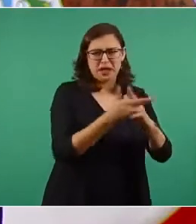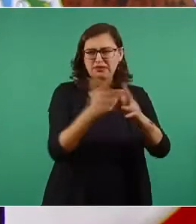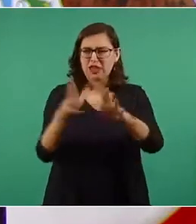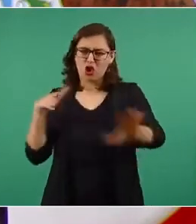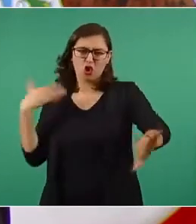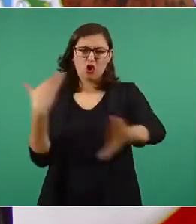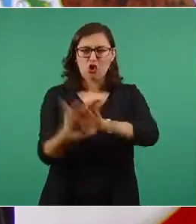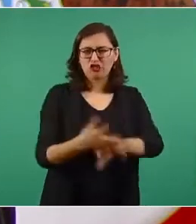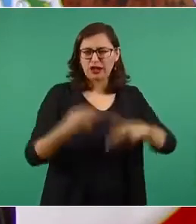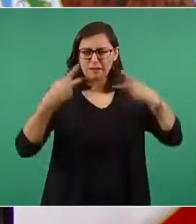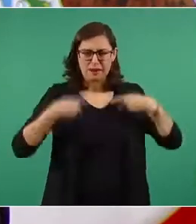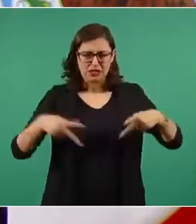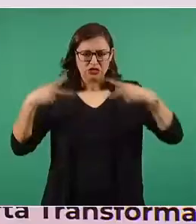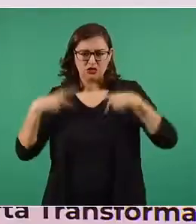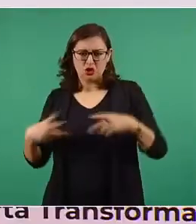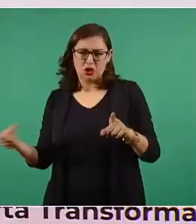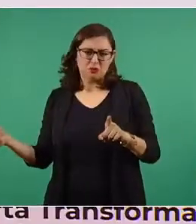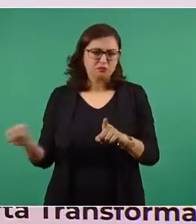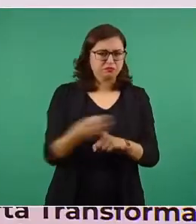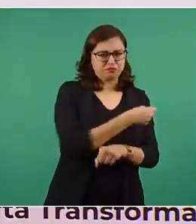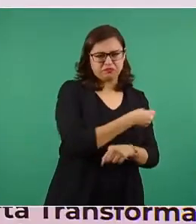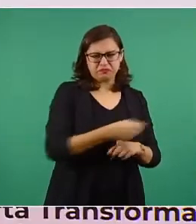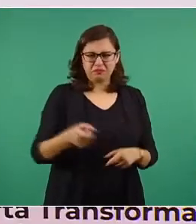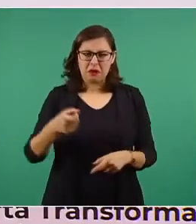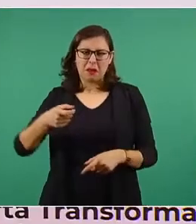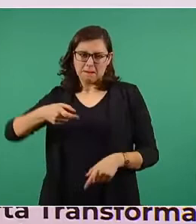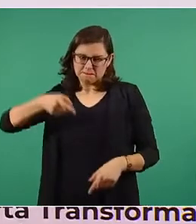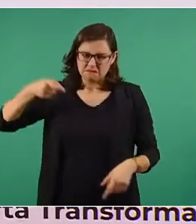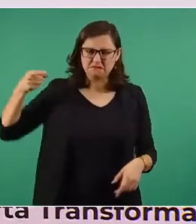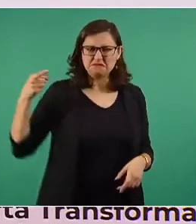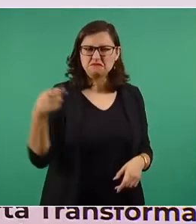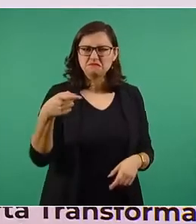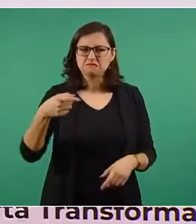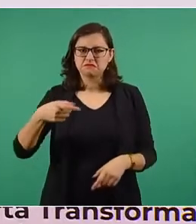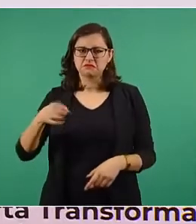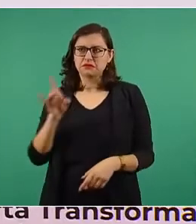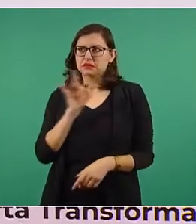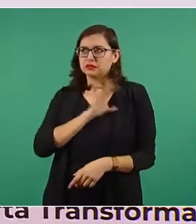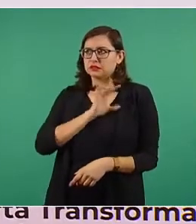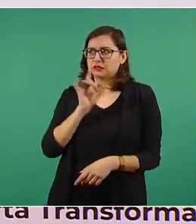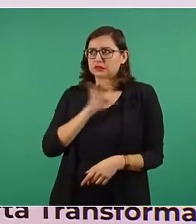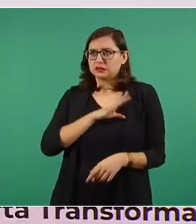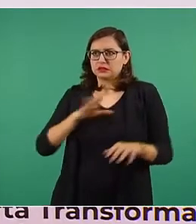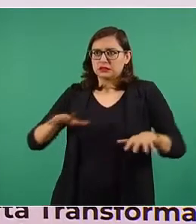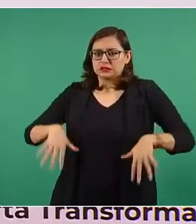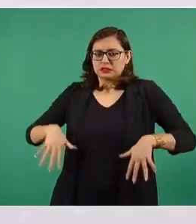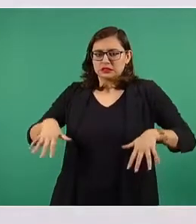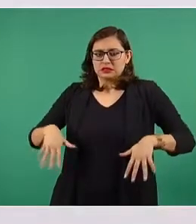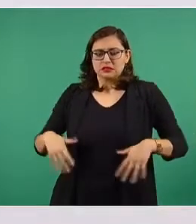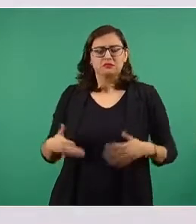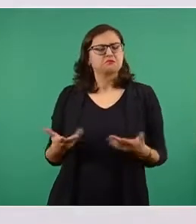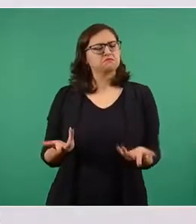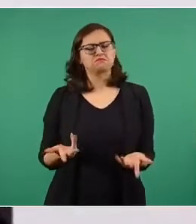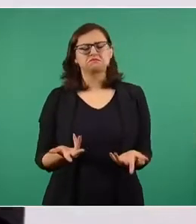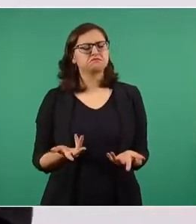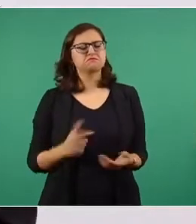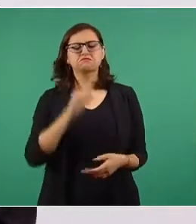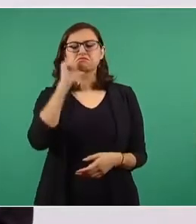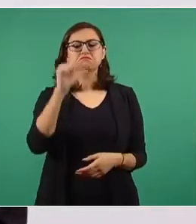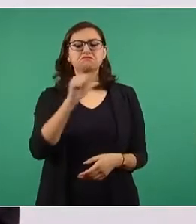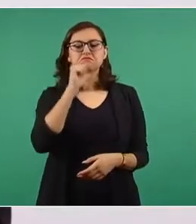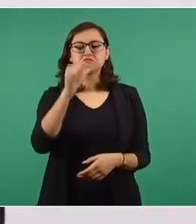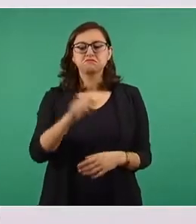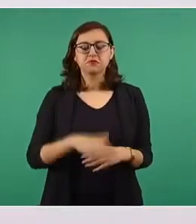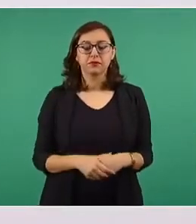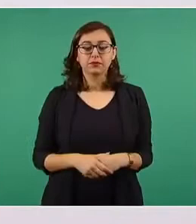ciudadanos inocentes para infundir miedo. En Guerrero, por ejemplo, ningún candidato sufrió